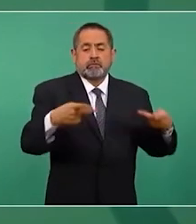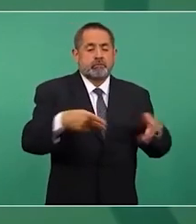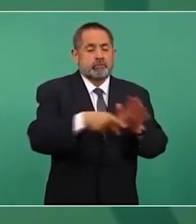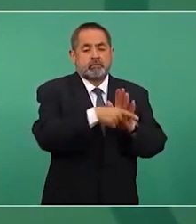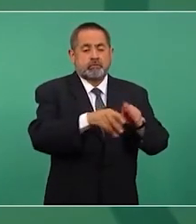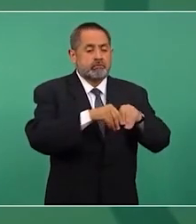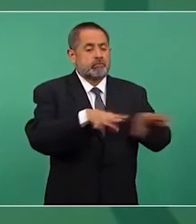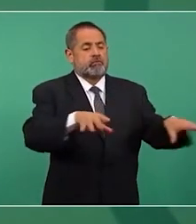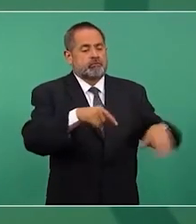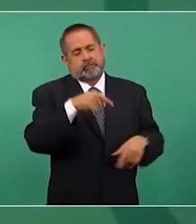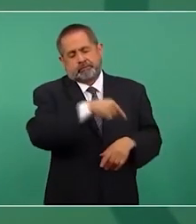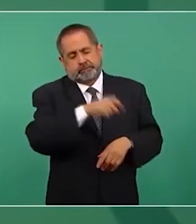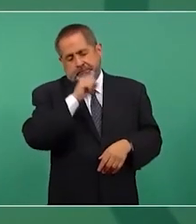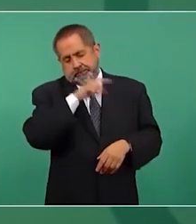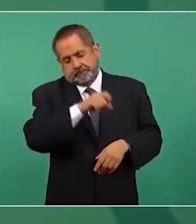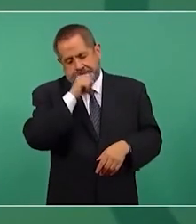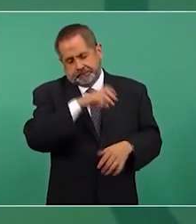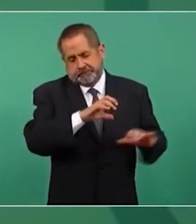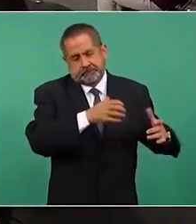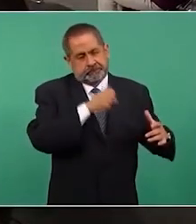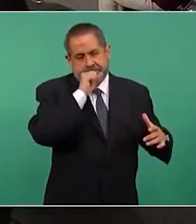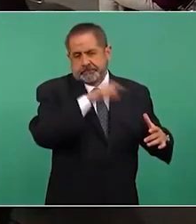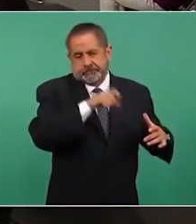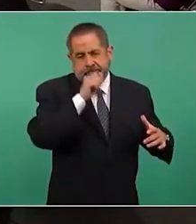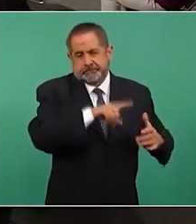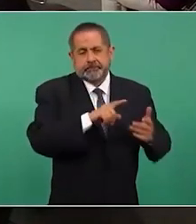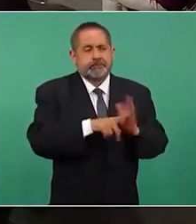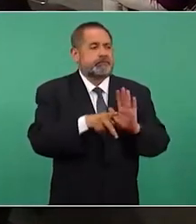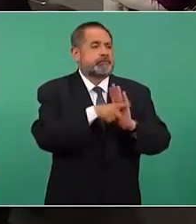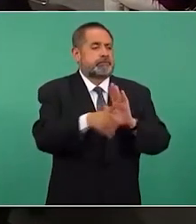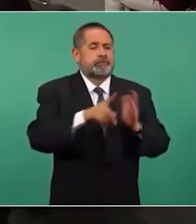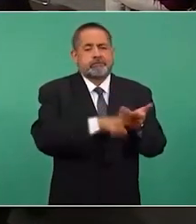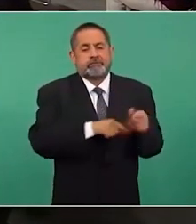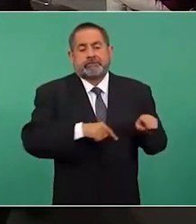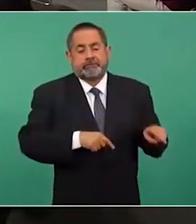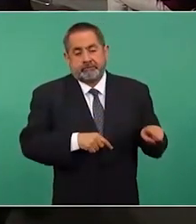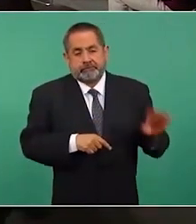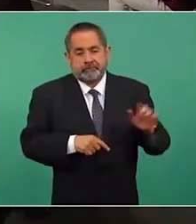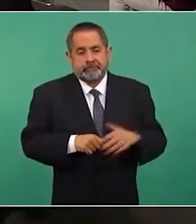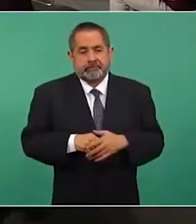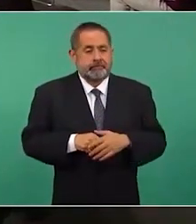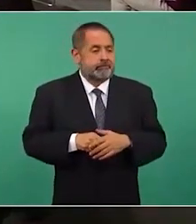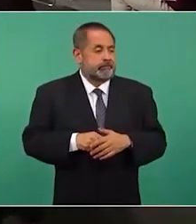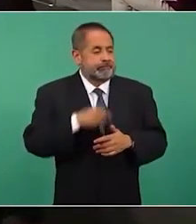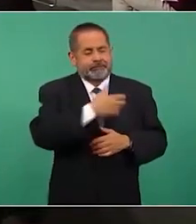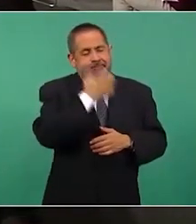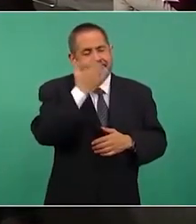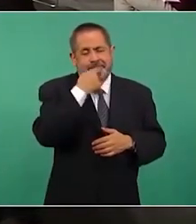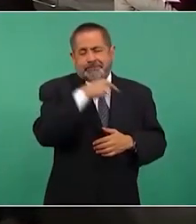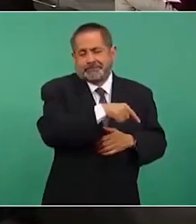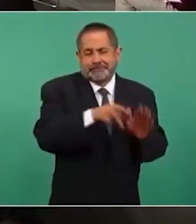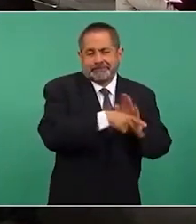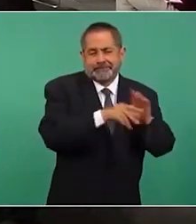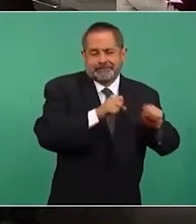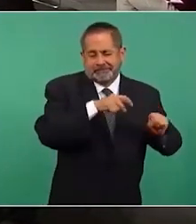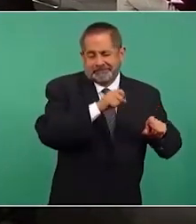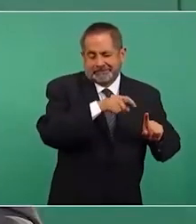conservador el boletín del conservadurismo de México